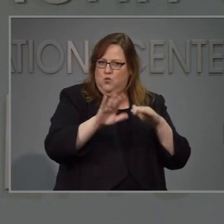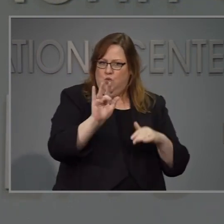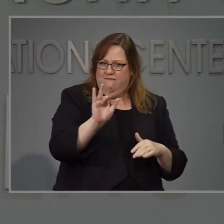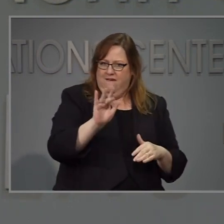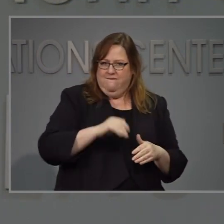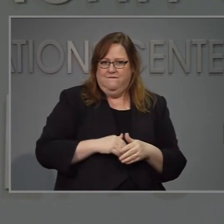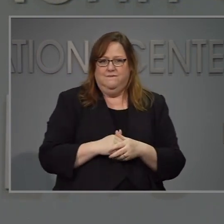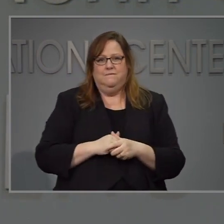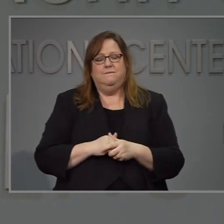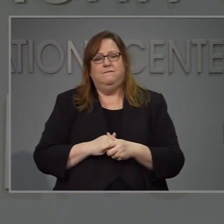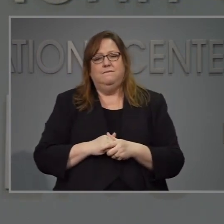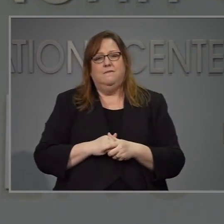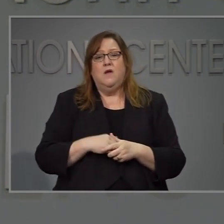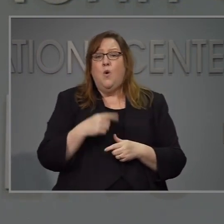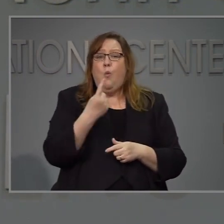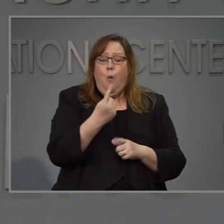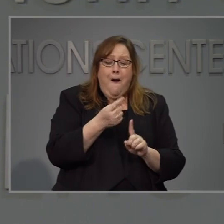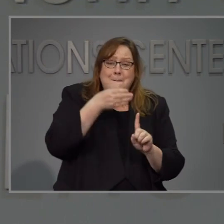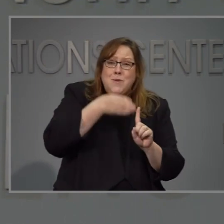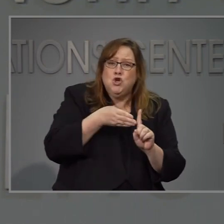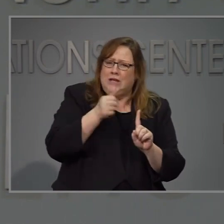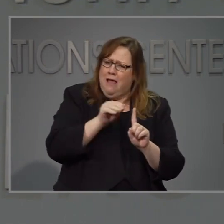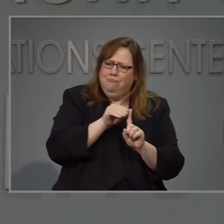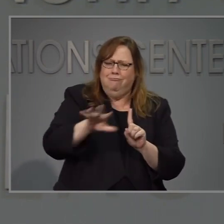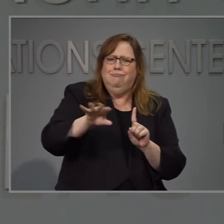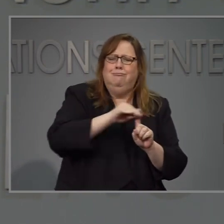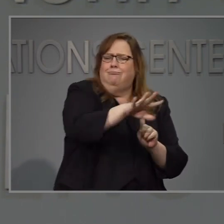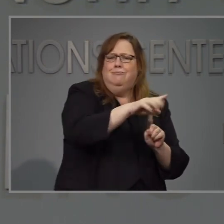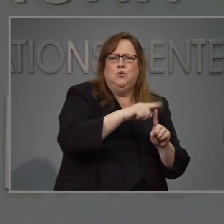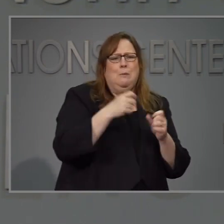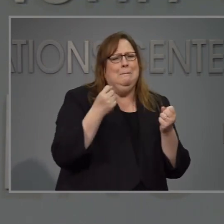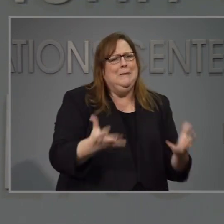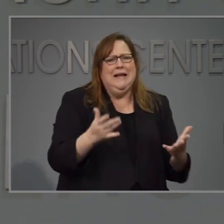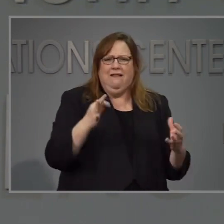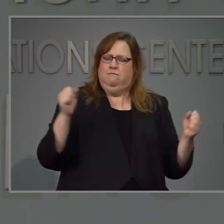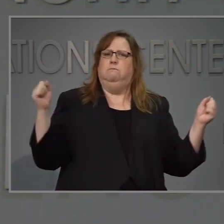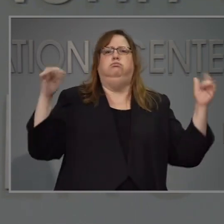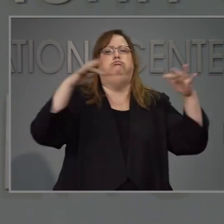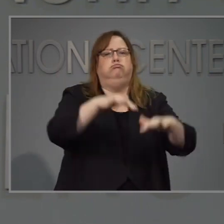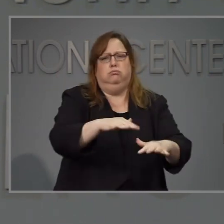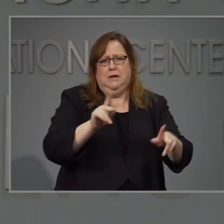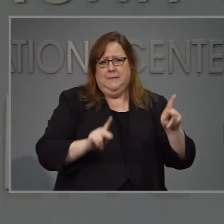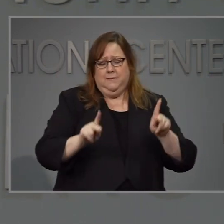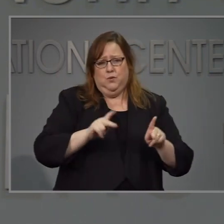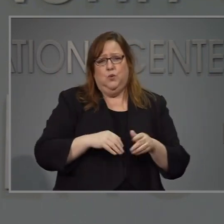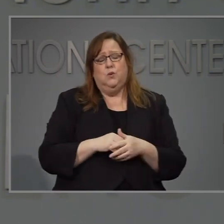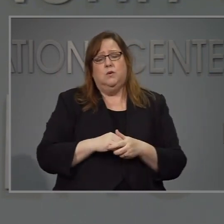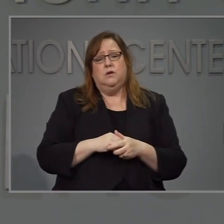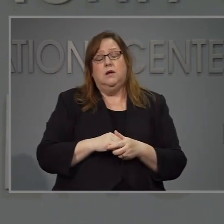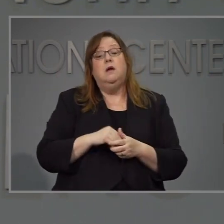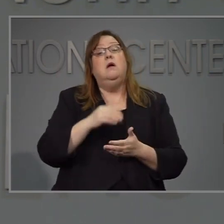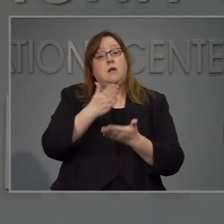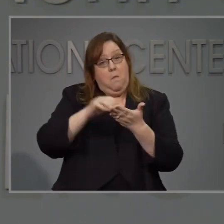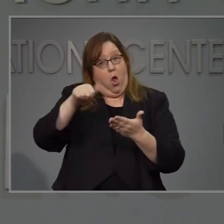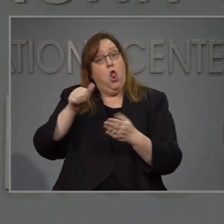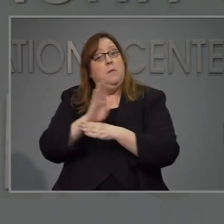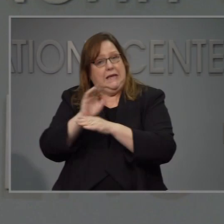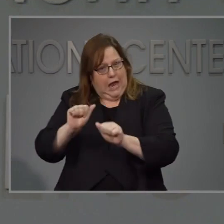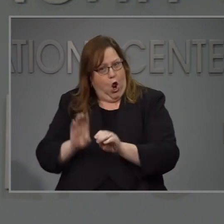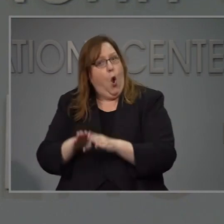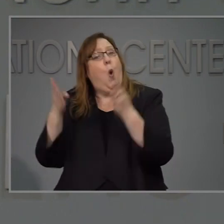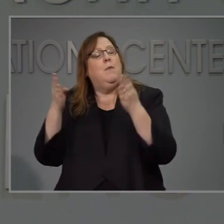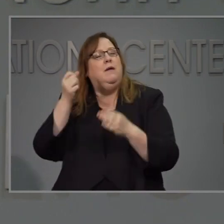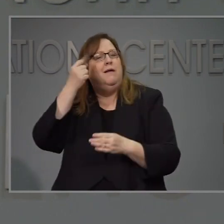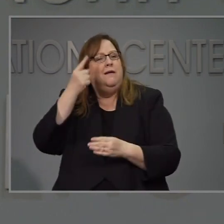muchos. ahora ciertos negocios estarán abiertos con capacidad limitada y se les pedirá que sigan otros requisitos los